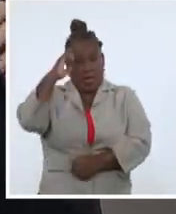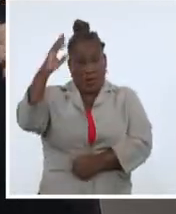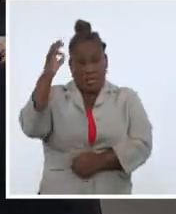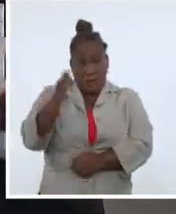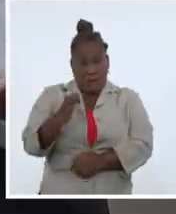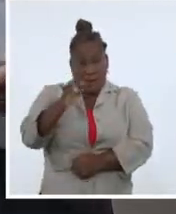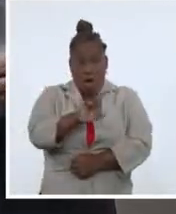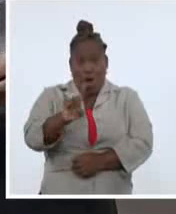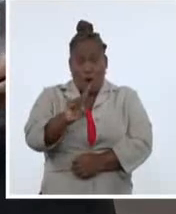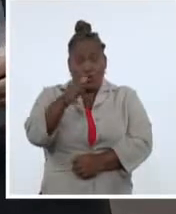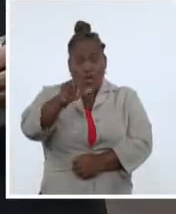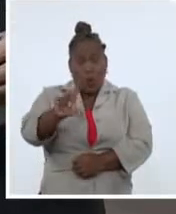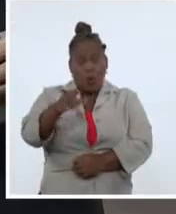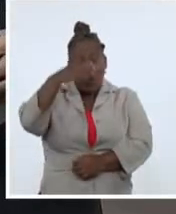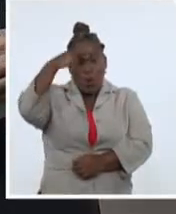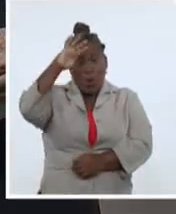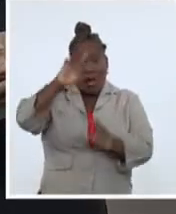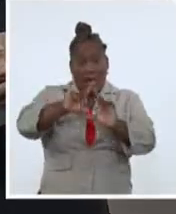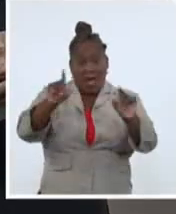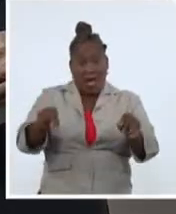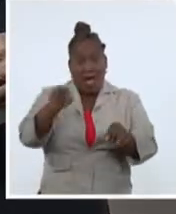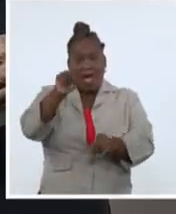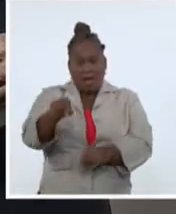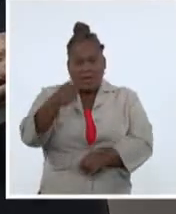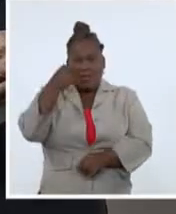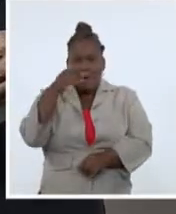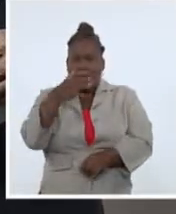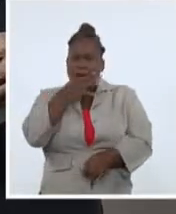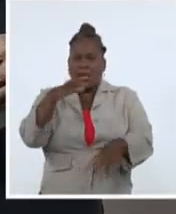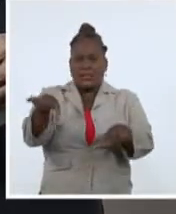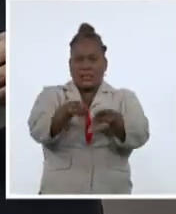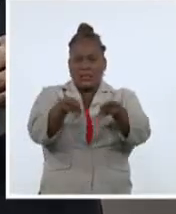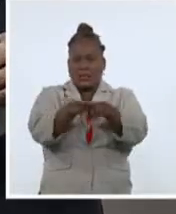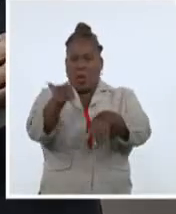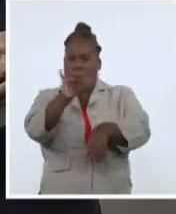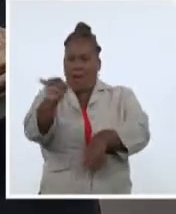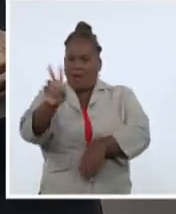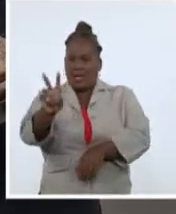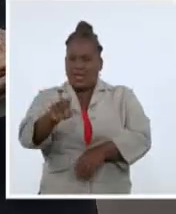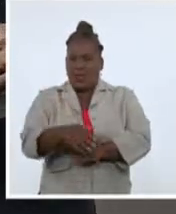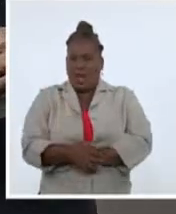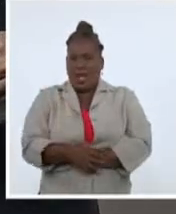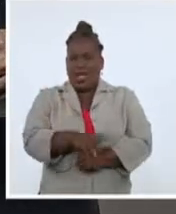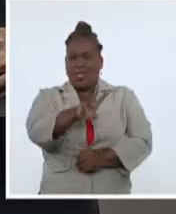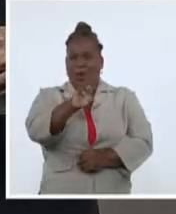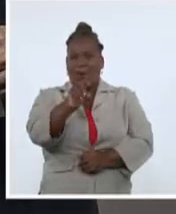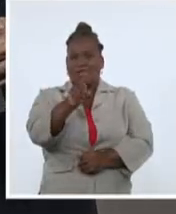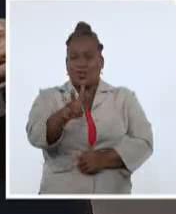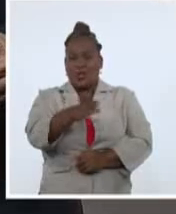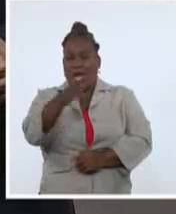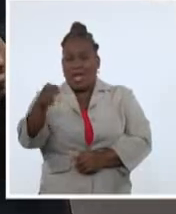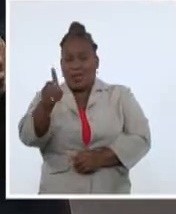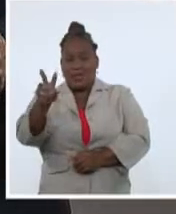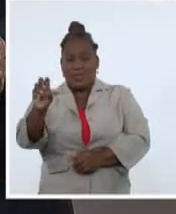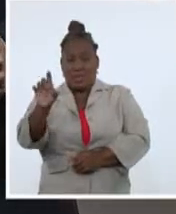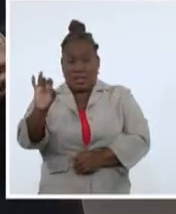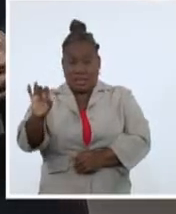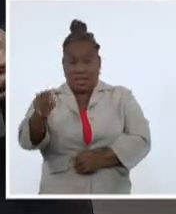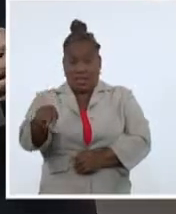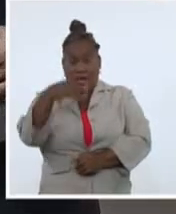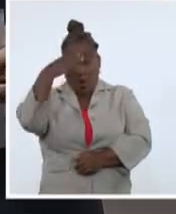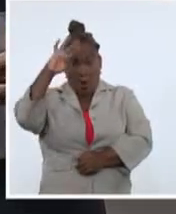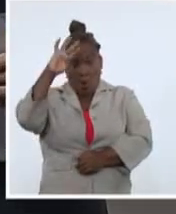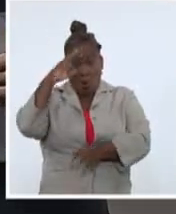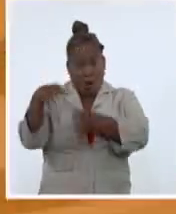el 11 de julio en nuestro país, podemos encontrar gran similitud en el actuar del gobierno norteamericano. En Cuba, los